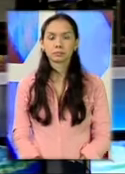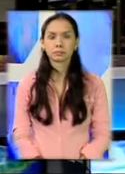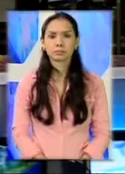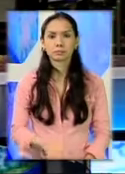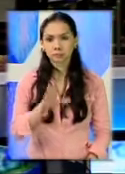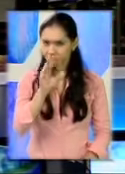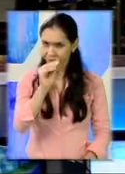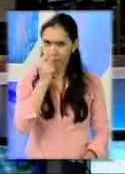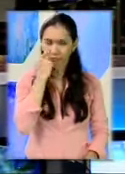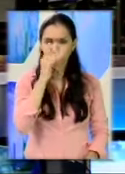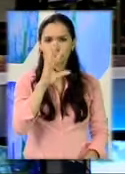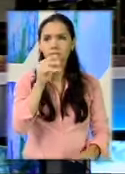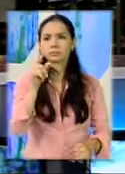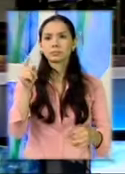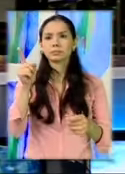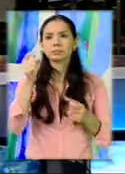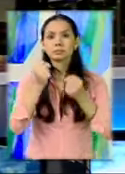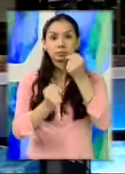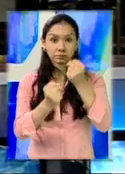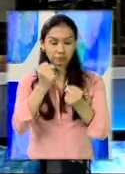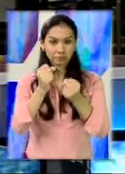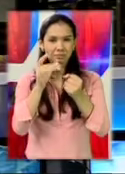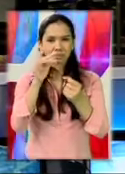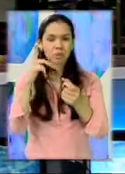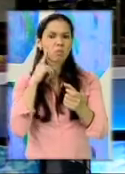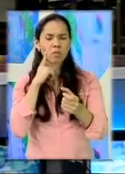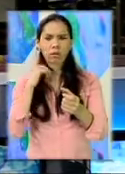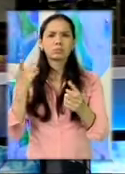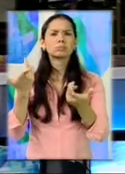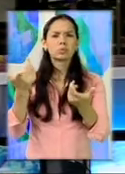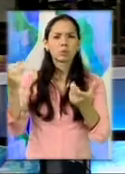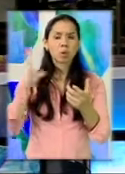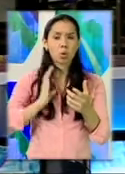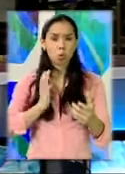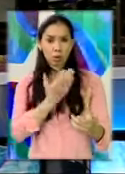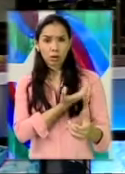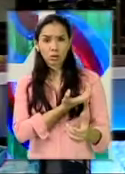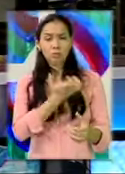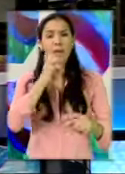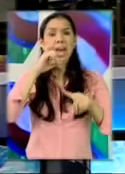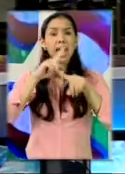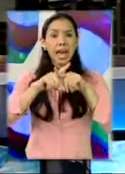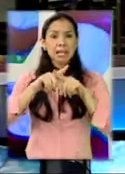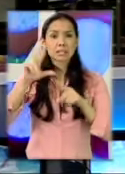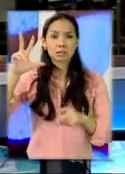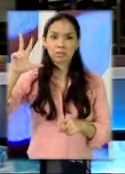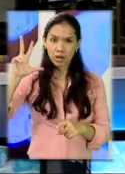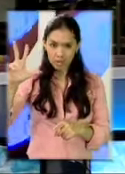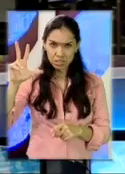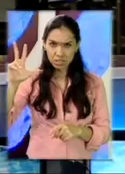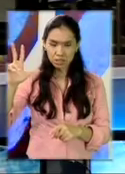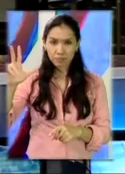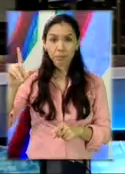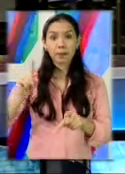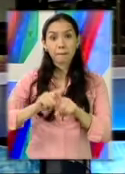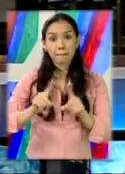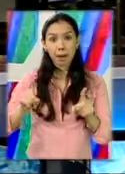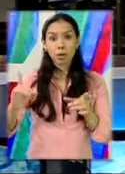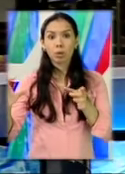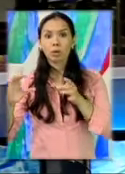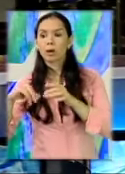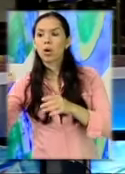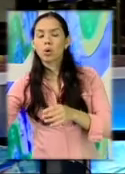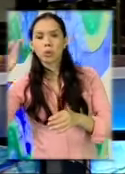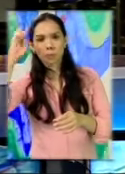Mire usted, el timón del Congreso de la República se encuentra en manos de ex eferregistas, pero que ahora militan en